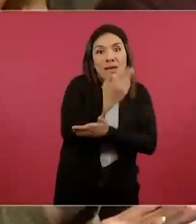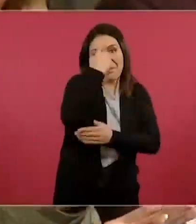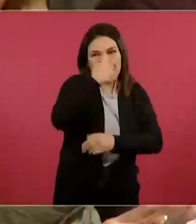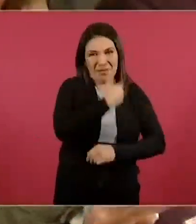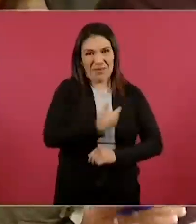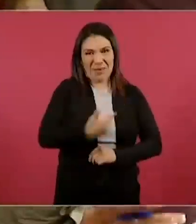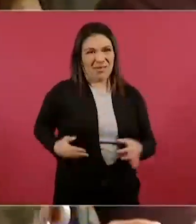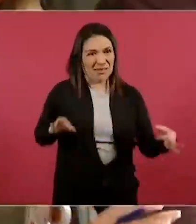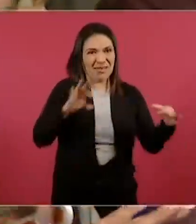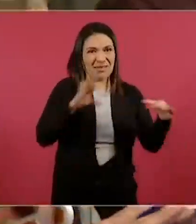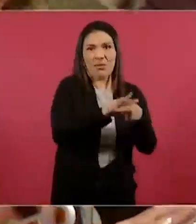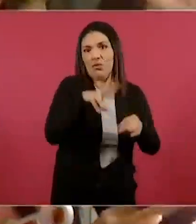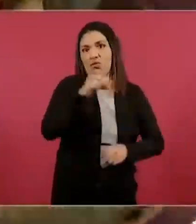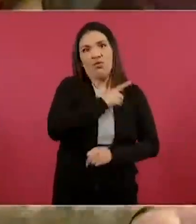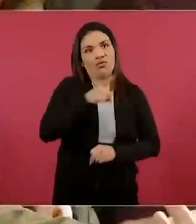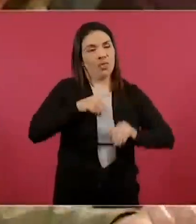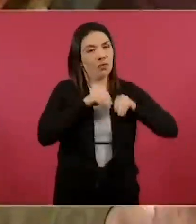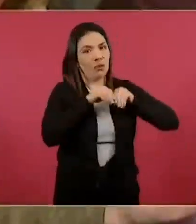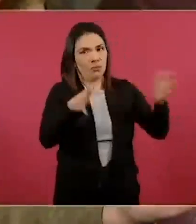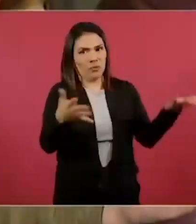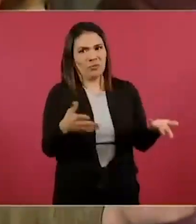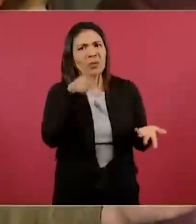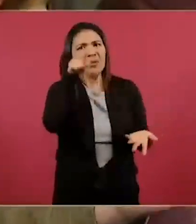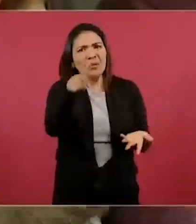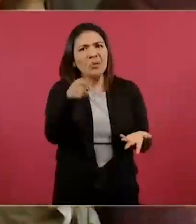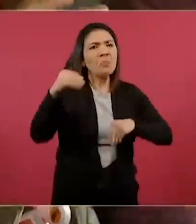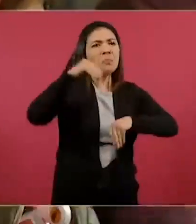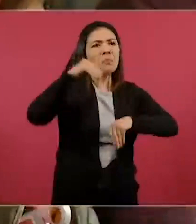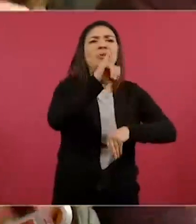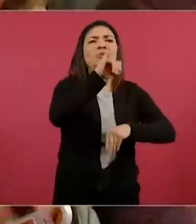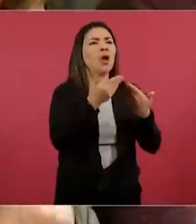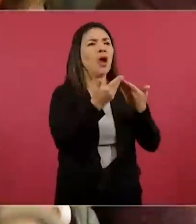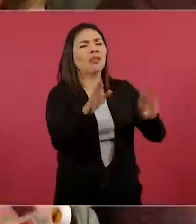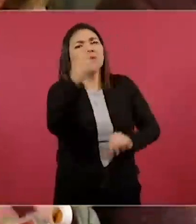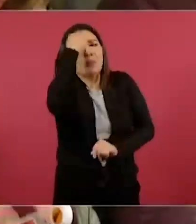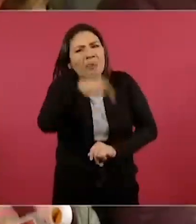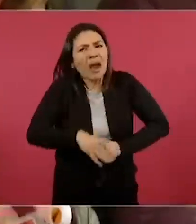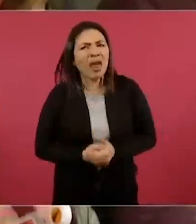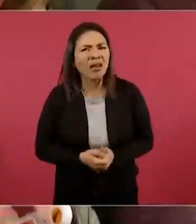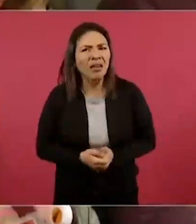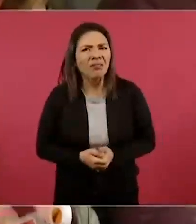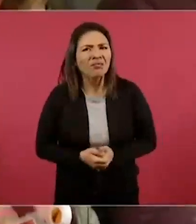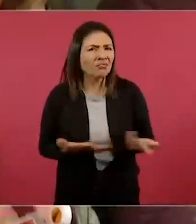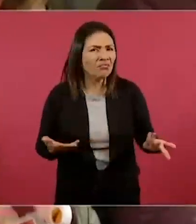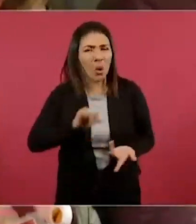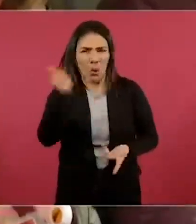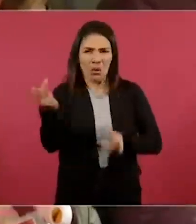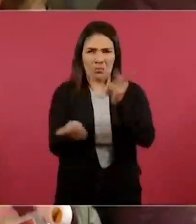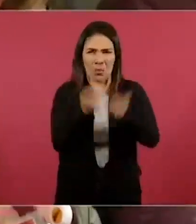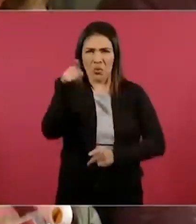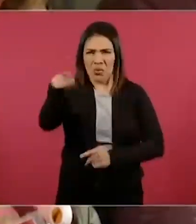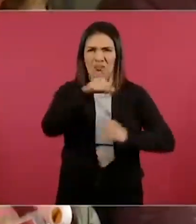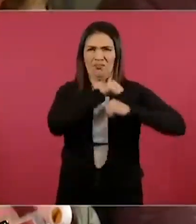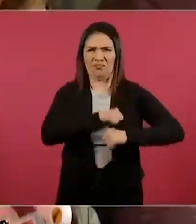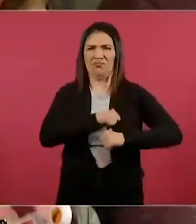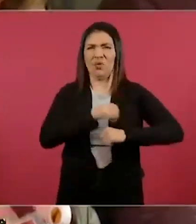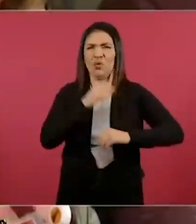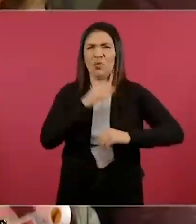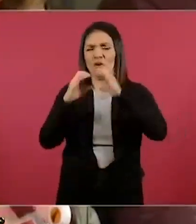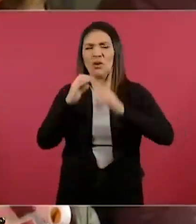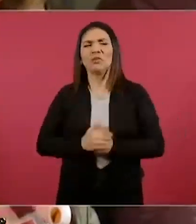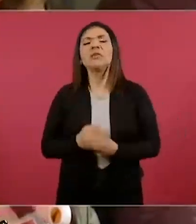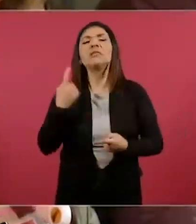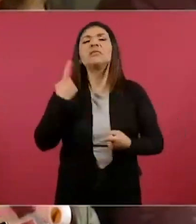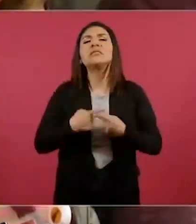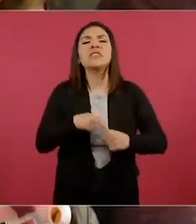insisto con la pregunta de ¿para qué dejar esa información? Y la última pregunta que le quiero hacer al vocero es ¿quién es el